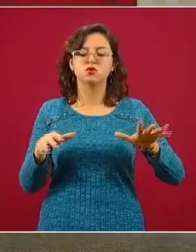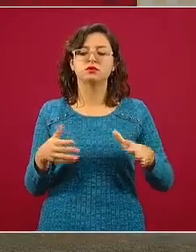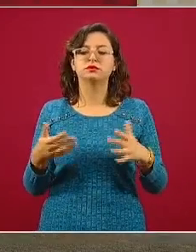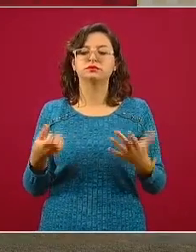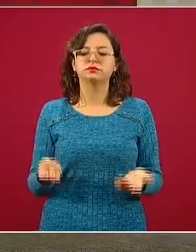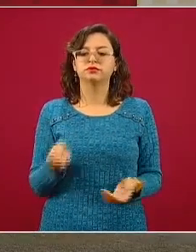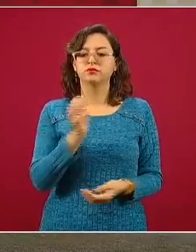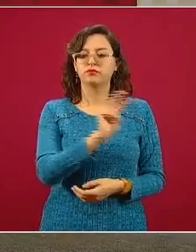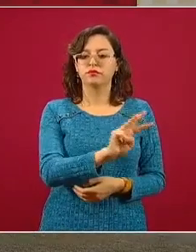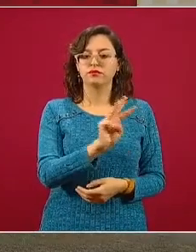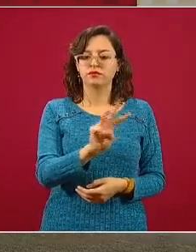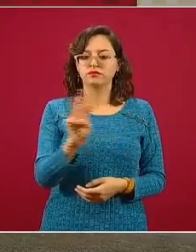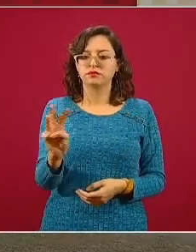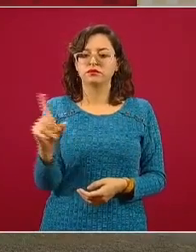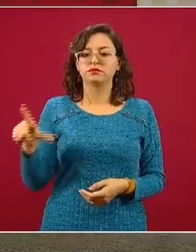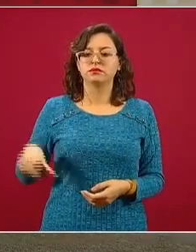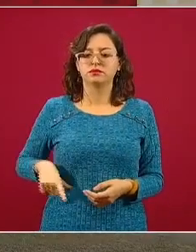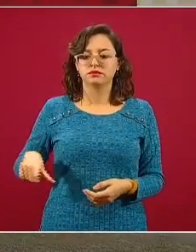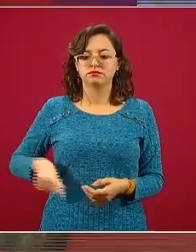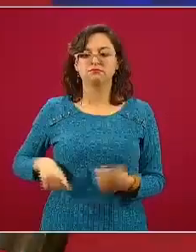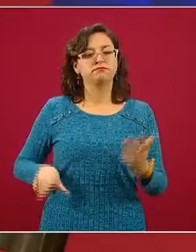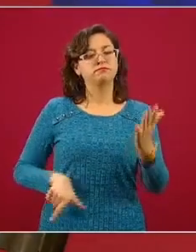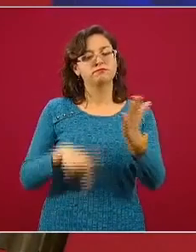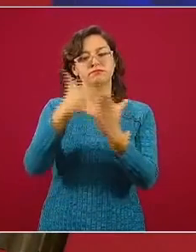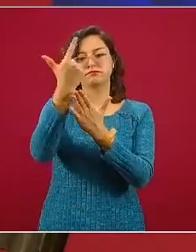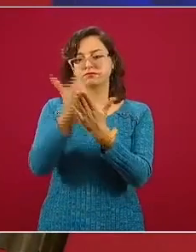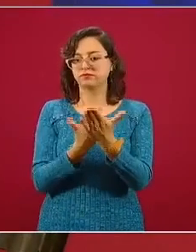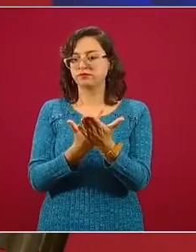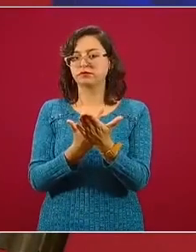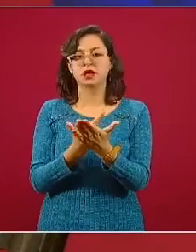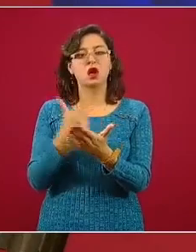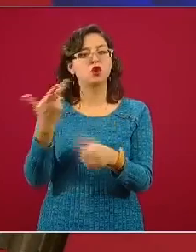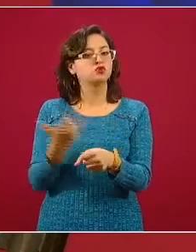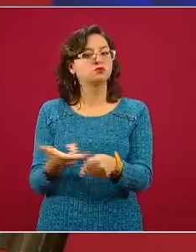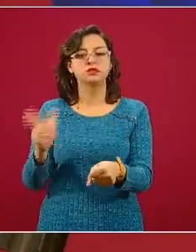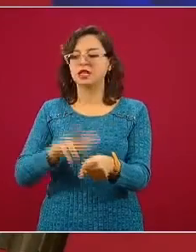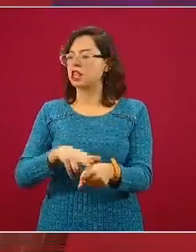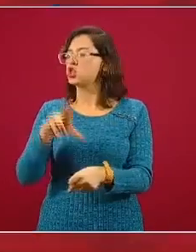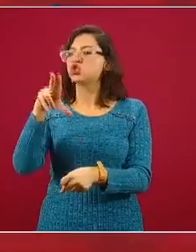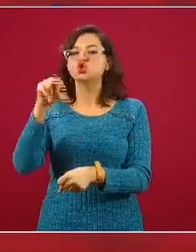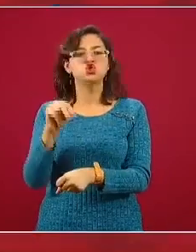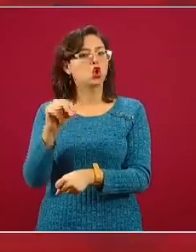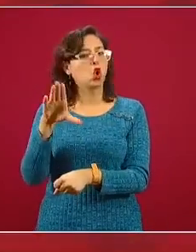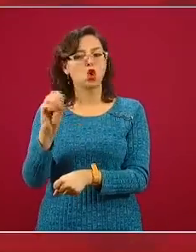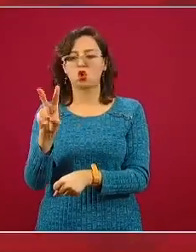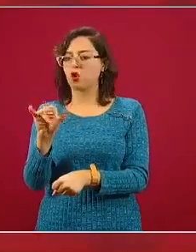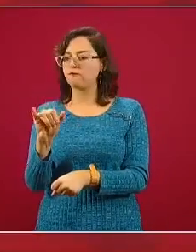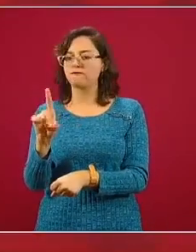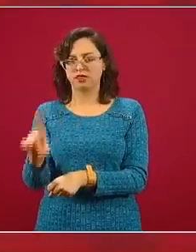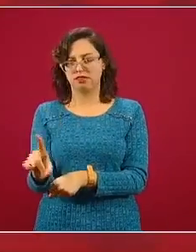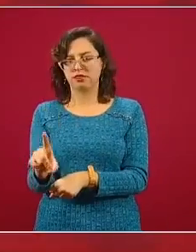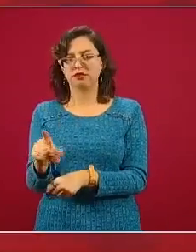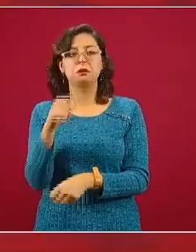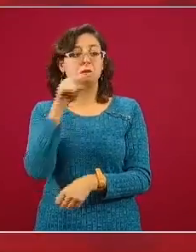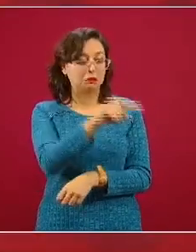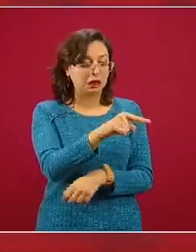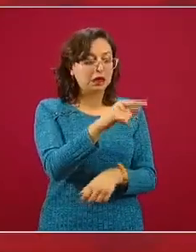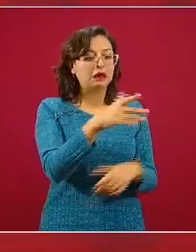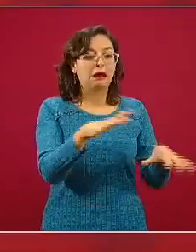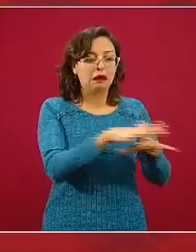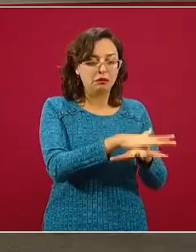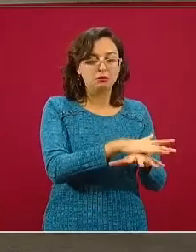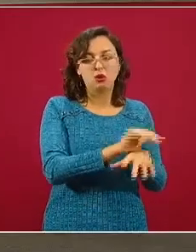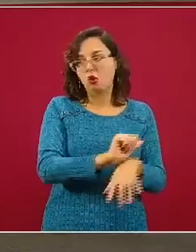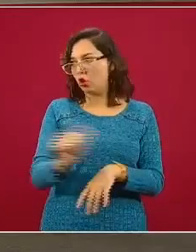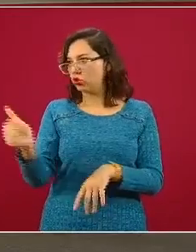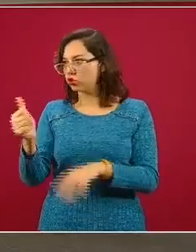de gobierno la lista de hospitales no COVID que sustituyen a los hospitales que fueron convertidos como COVID.